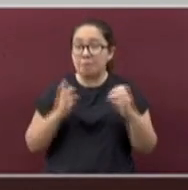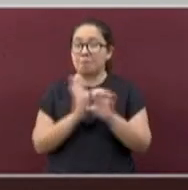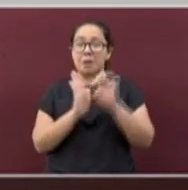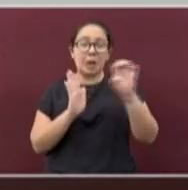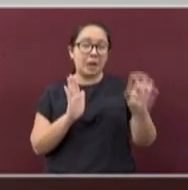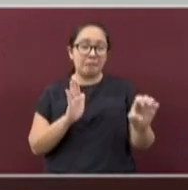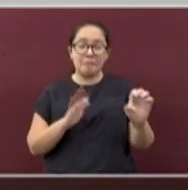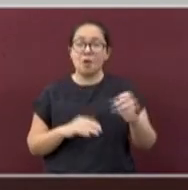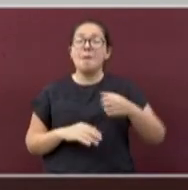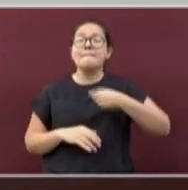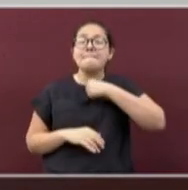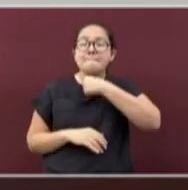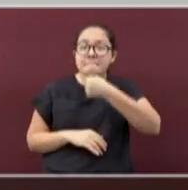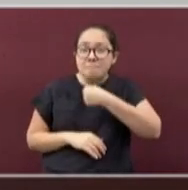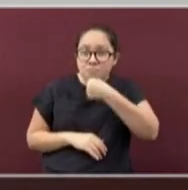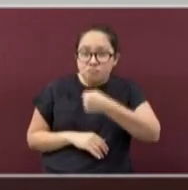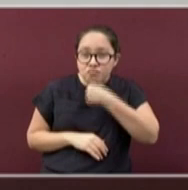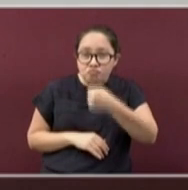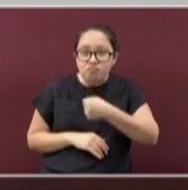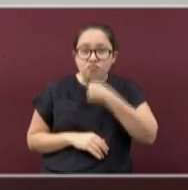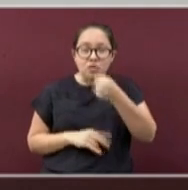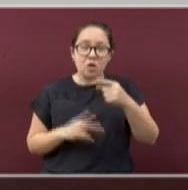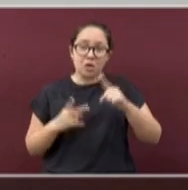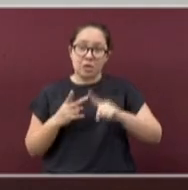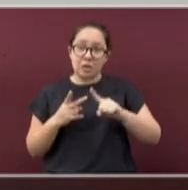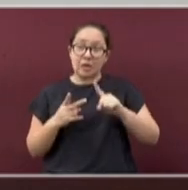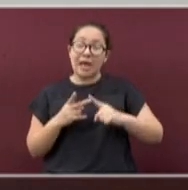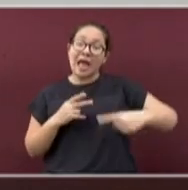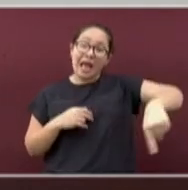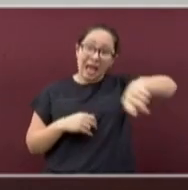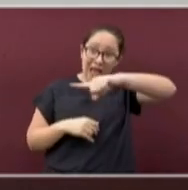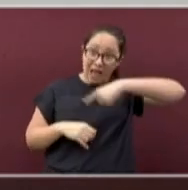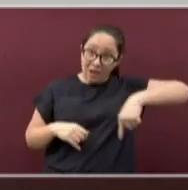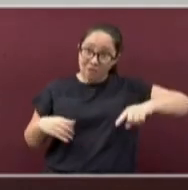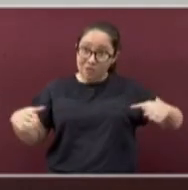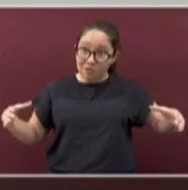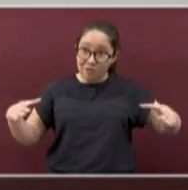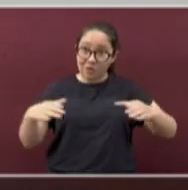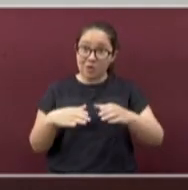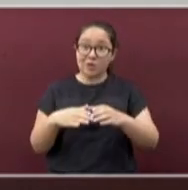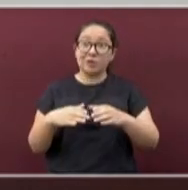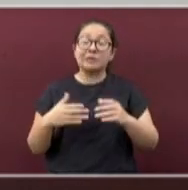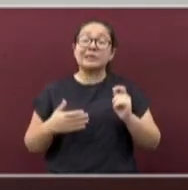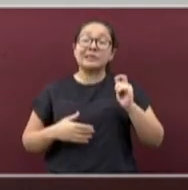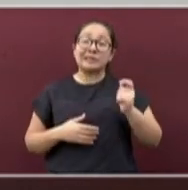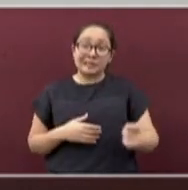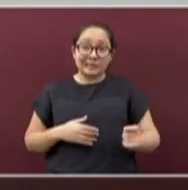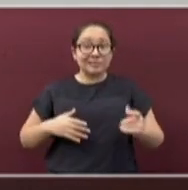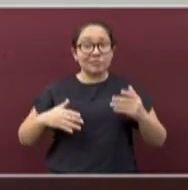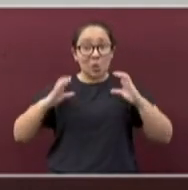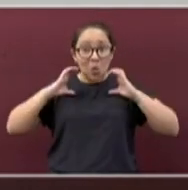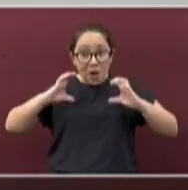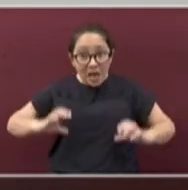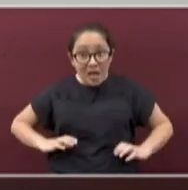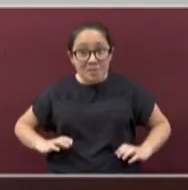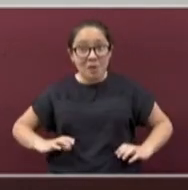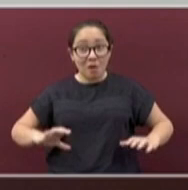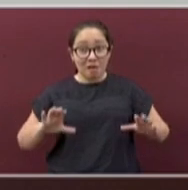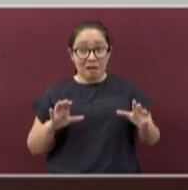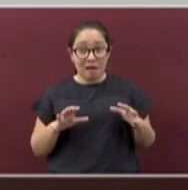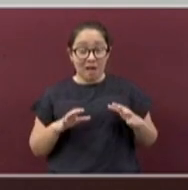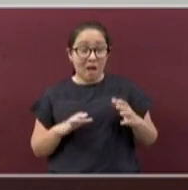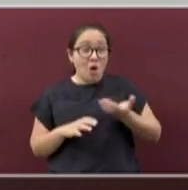los adultos mayores, ya que con la edad la adaptación del cuerpo a los